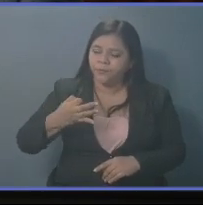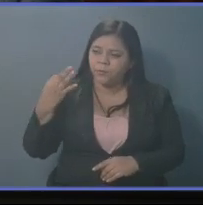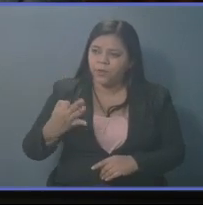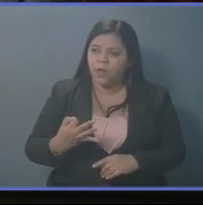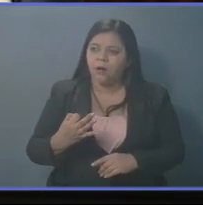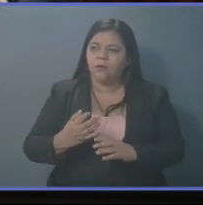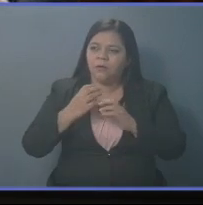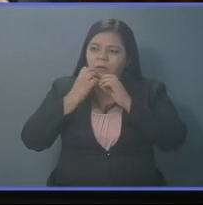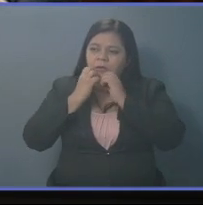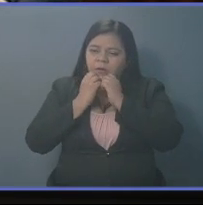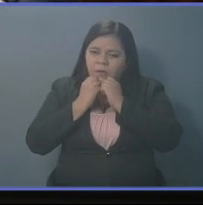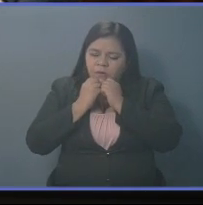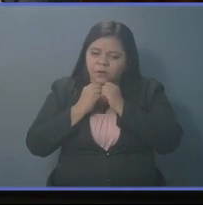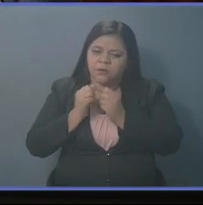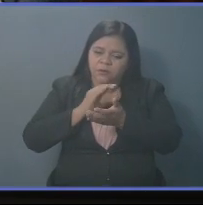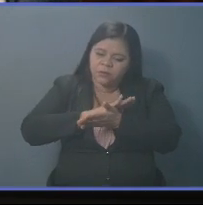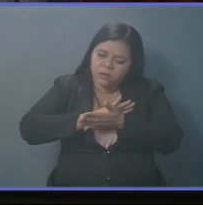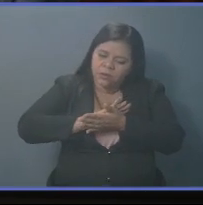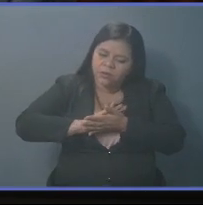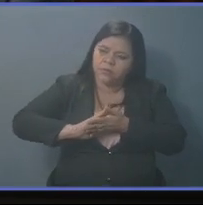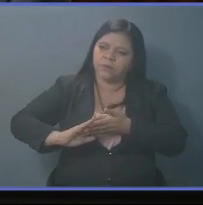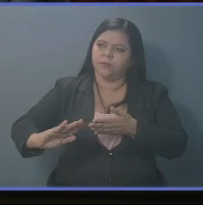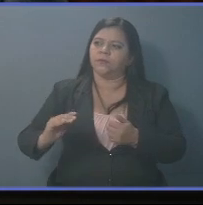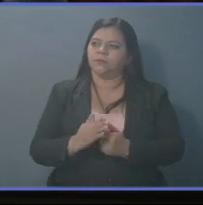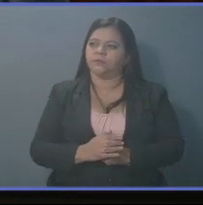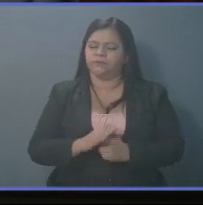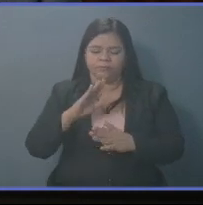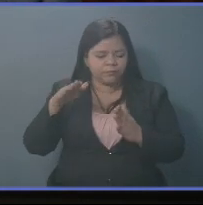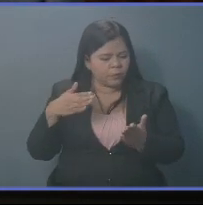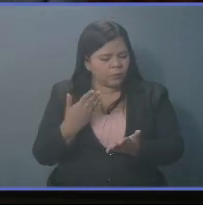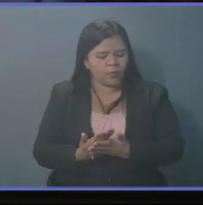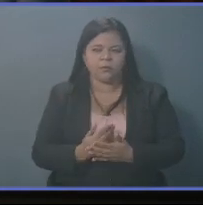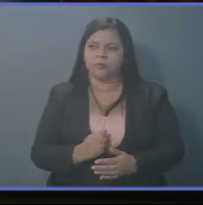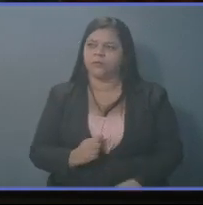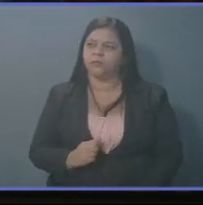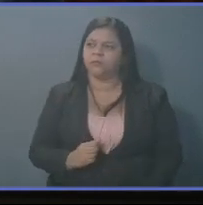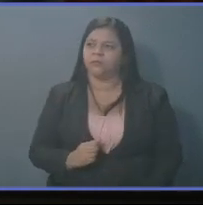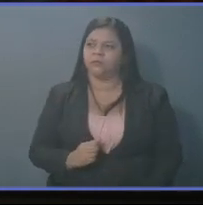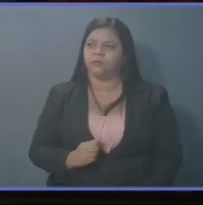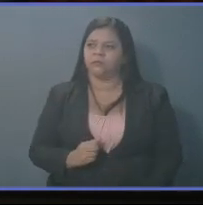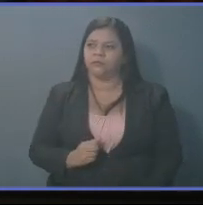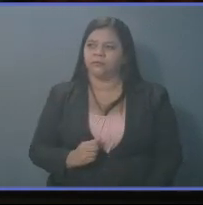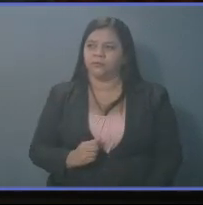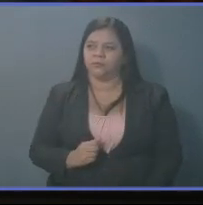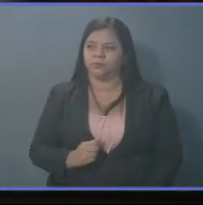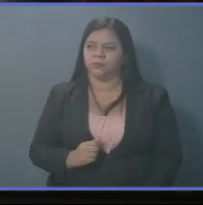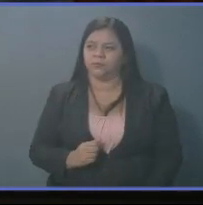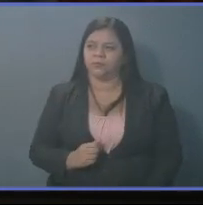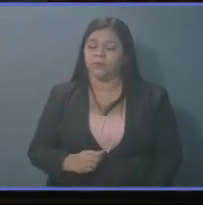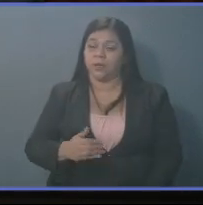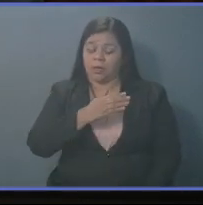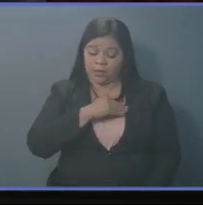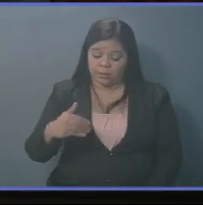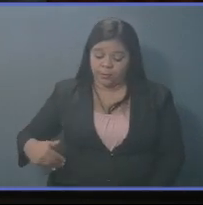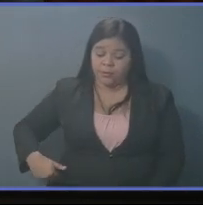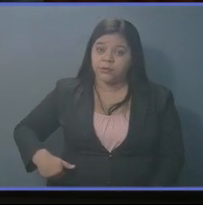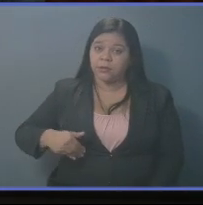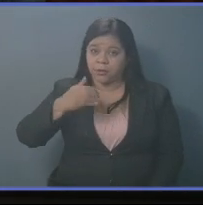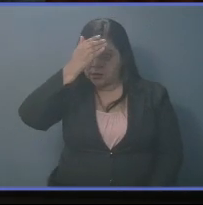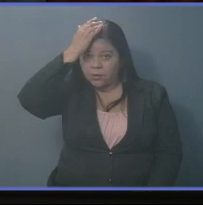las medidas higiénicas. Absolutamente todas. El presidente dijo ahora